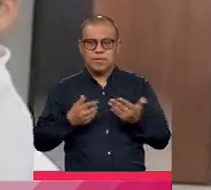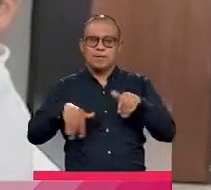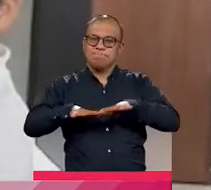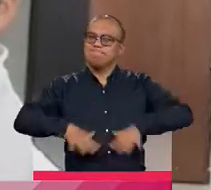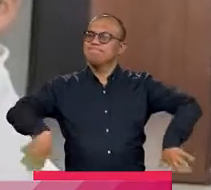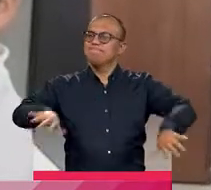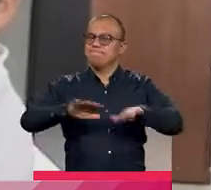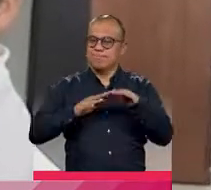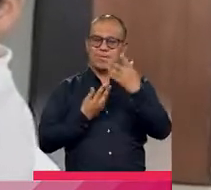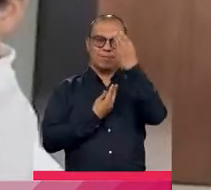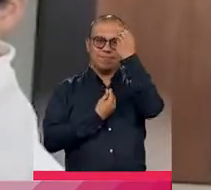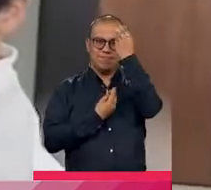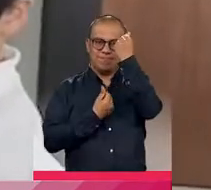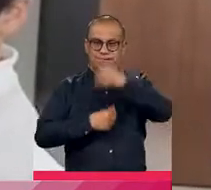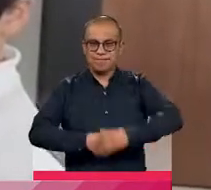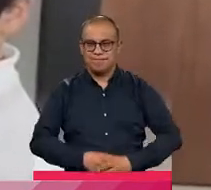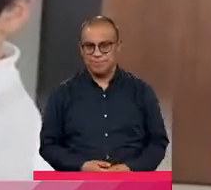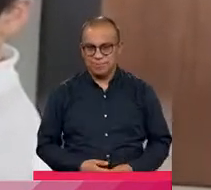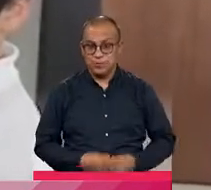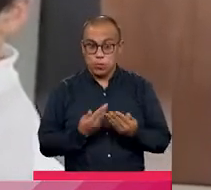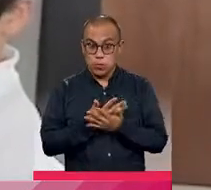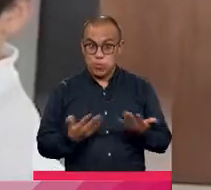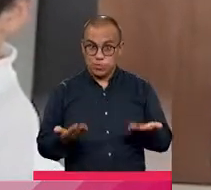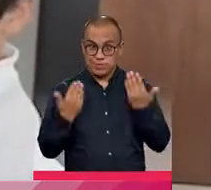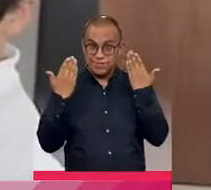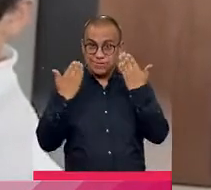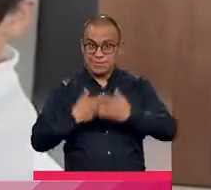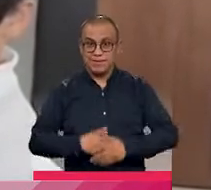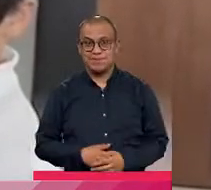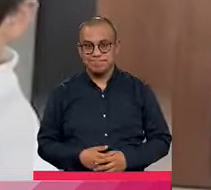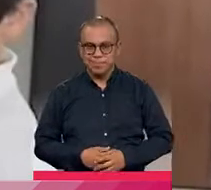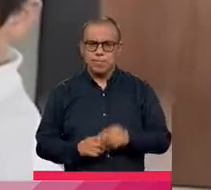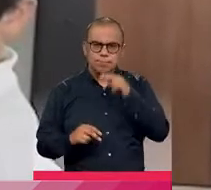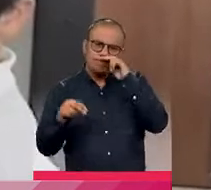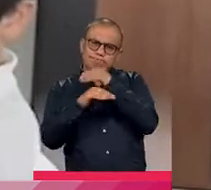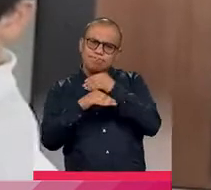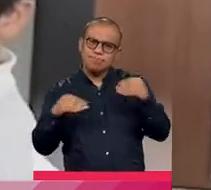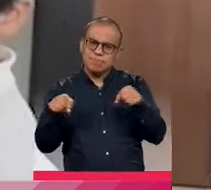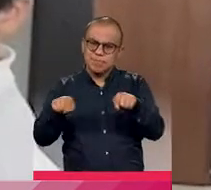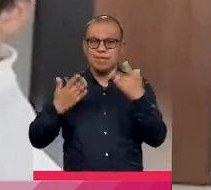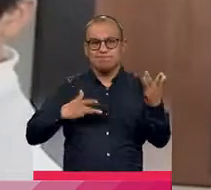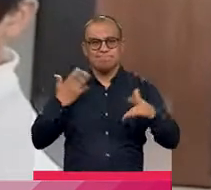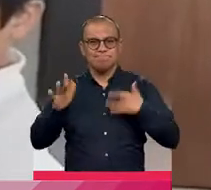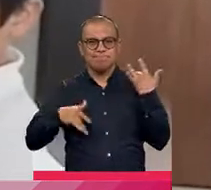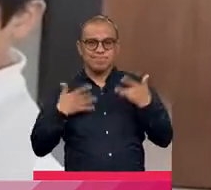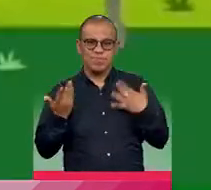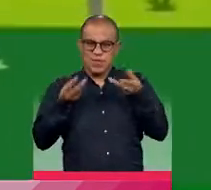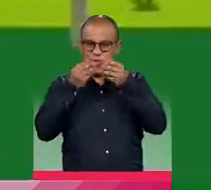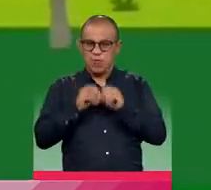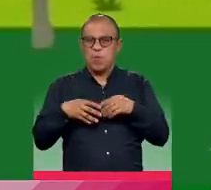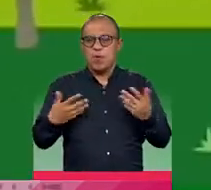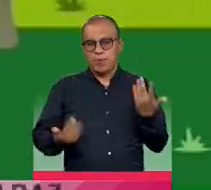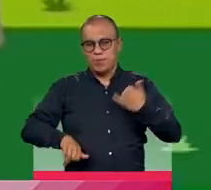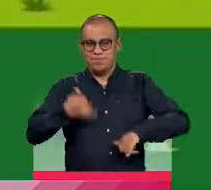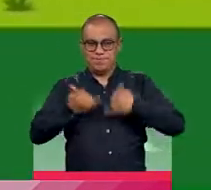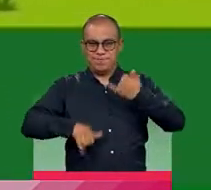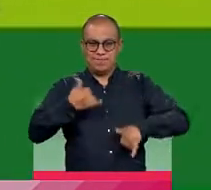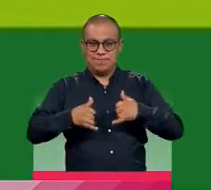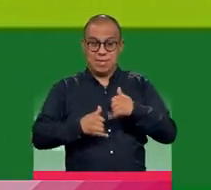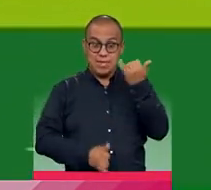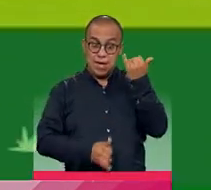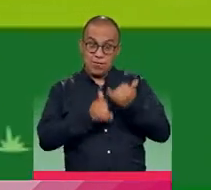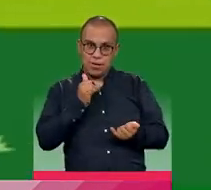valores y de cosas buenas que los niños pueden disfrutar de una forma divertida. Al finalizar